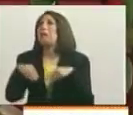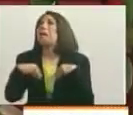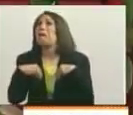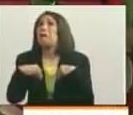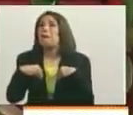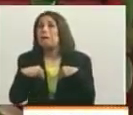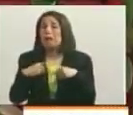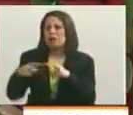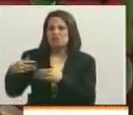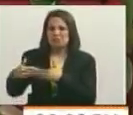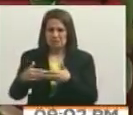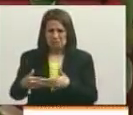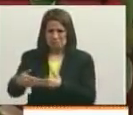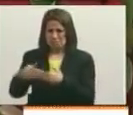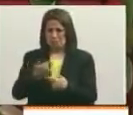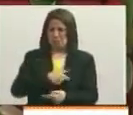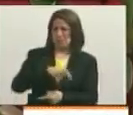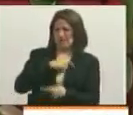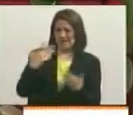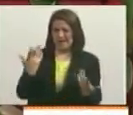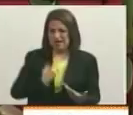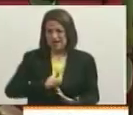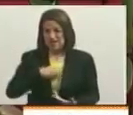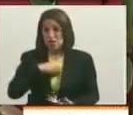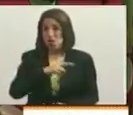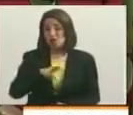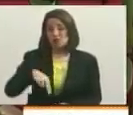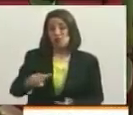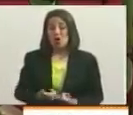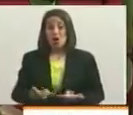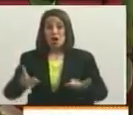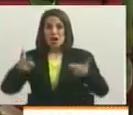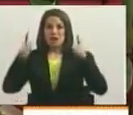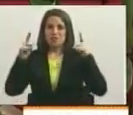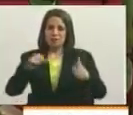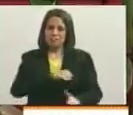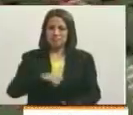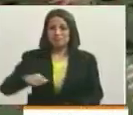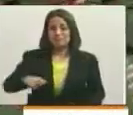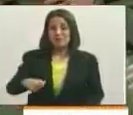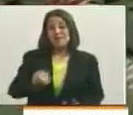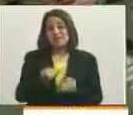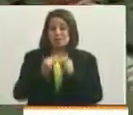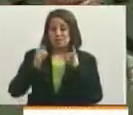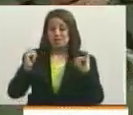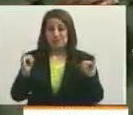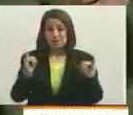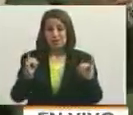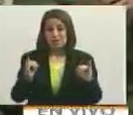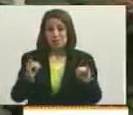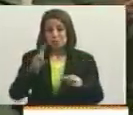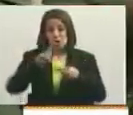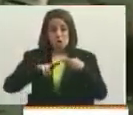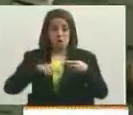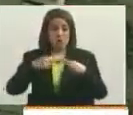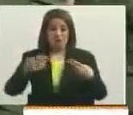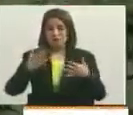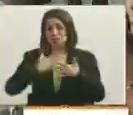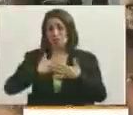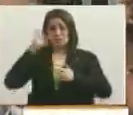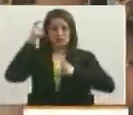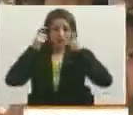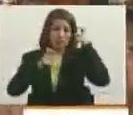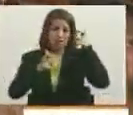ni gringo, ni de ninguna parte. Nosotros somos auténticamente libres, soberanos e independientes. ¡Numeral, soy chavista!